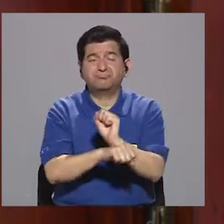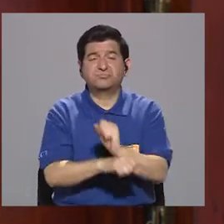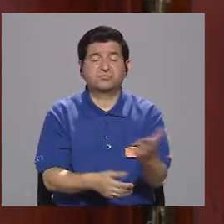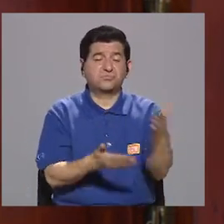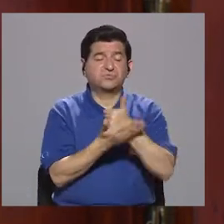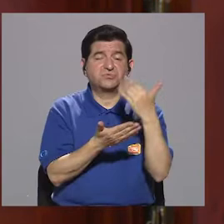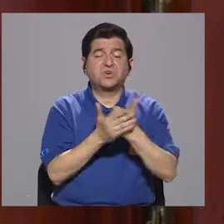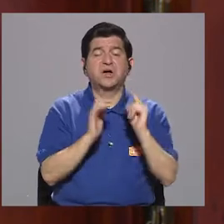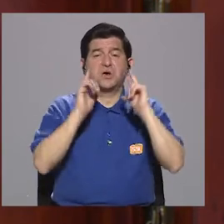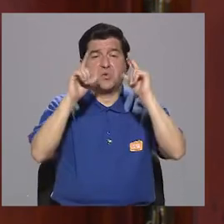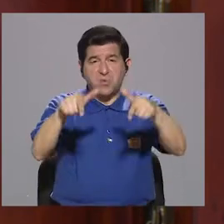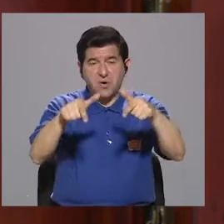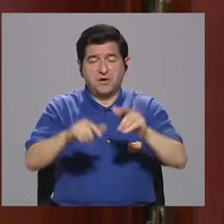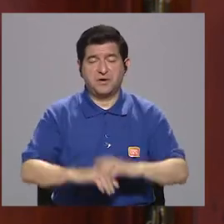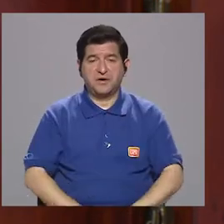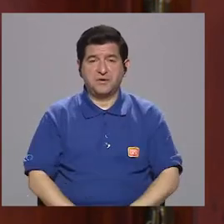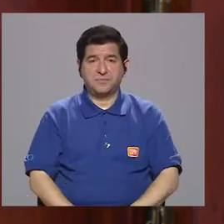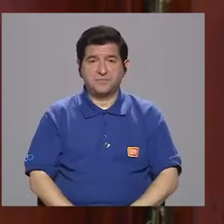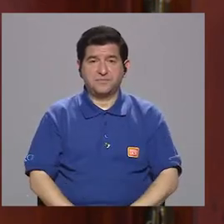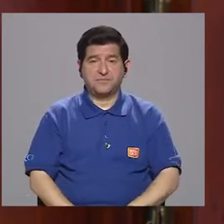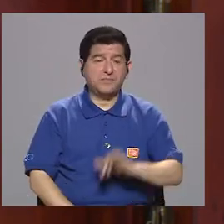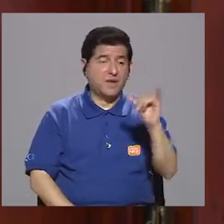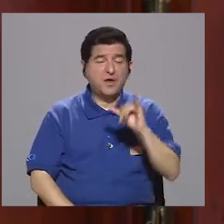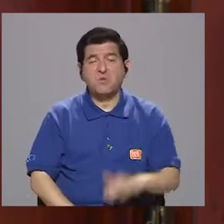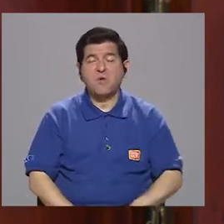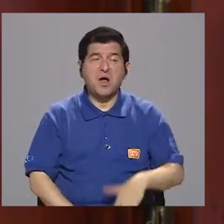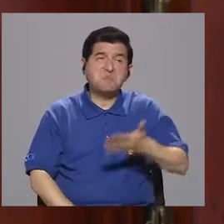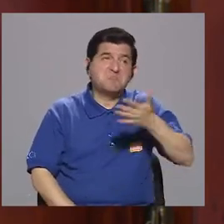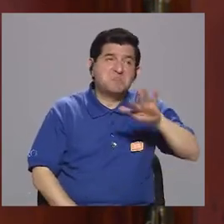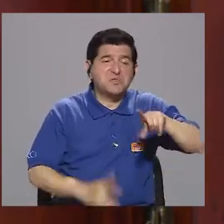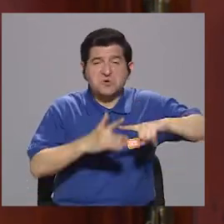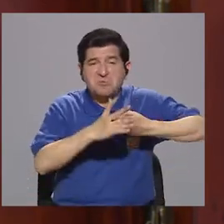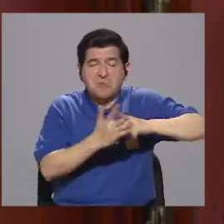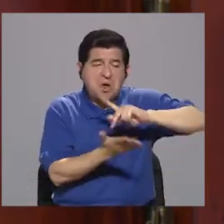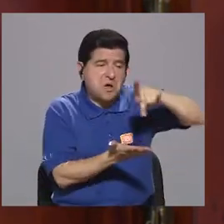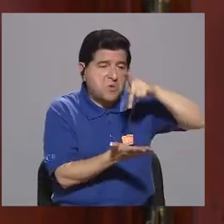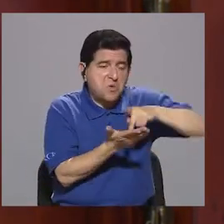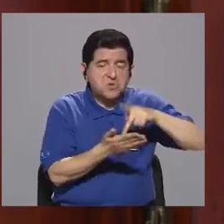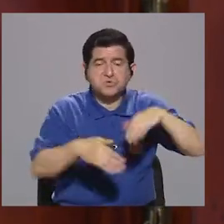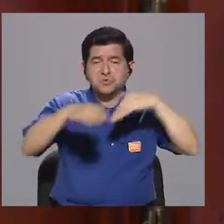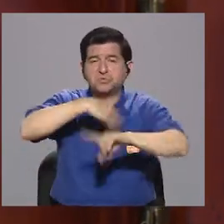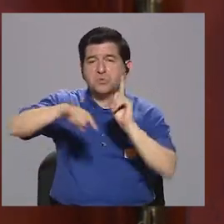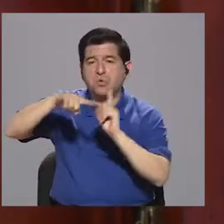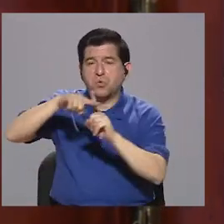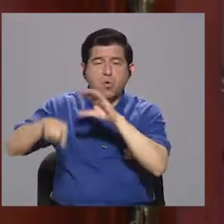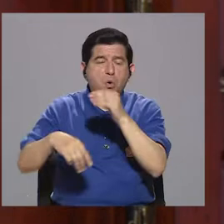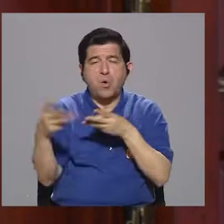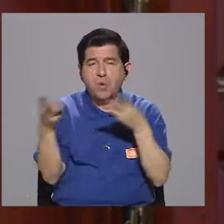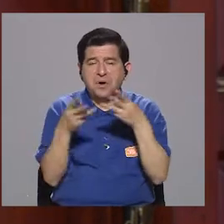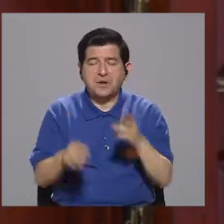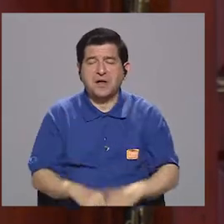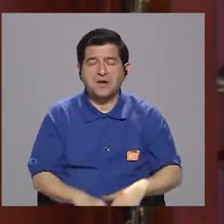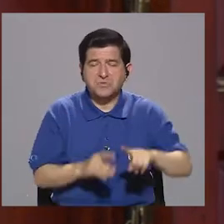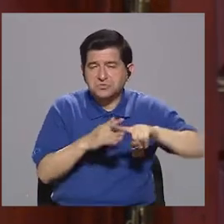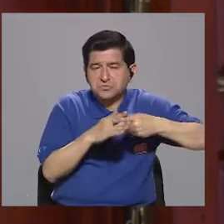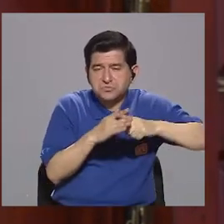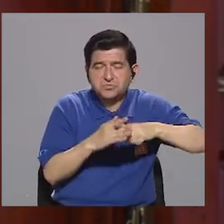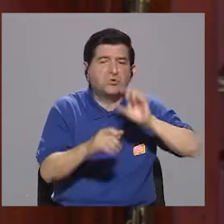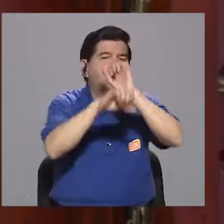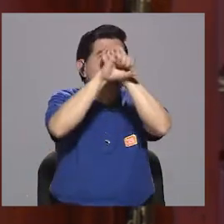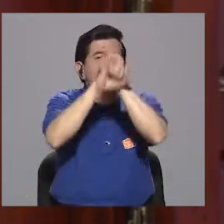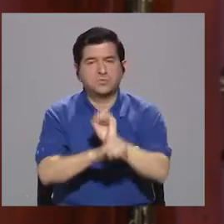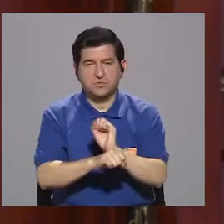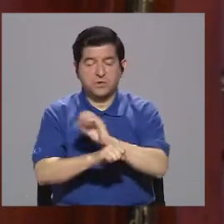Se recogía la basura porque era una rutina y se medio arreglaban los parques y los cementerios y los mercados. Rutinas.